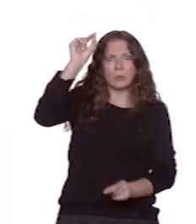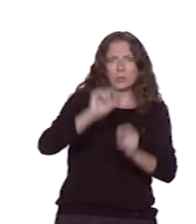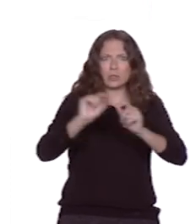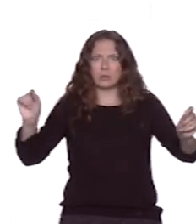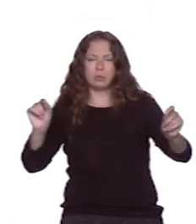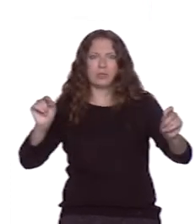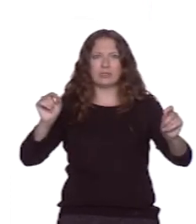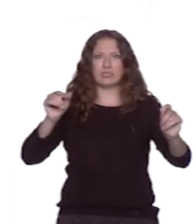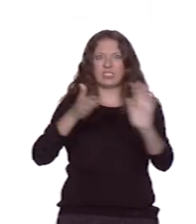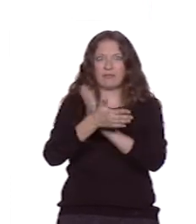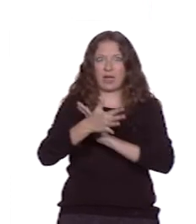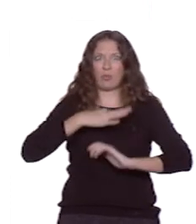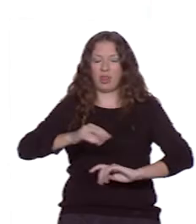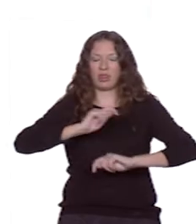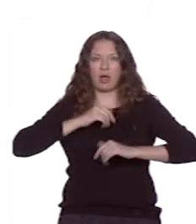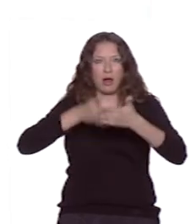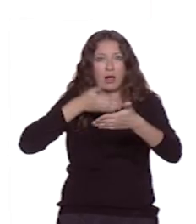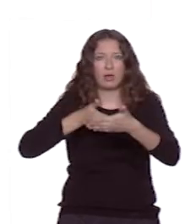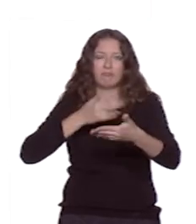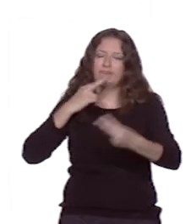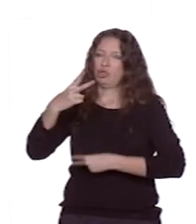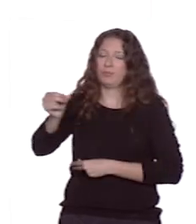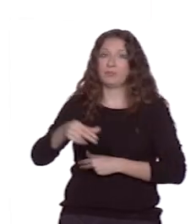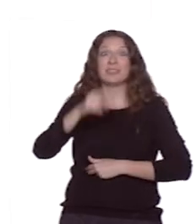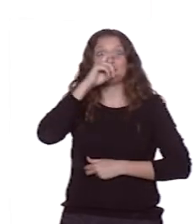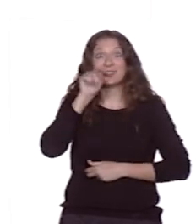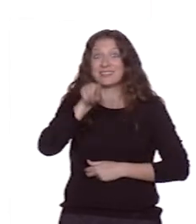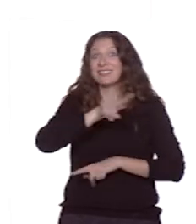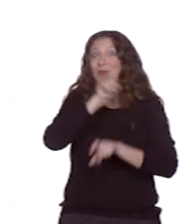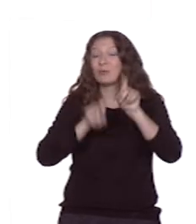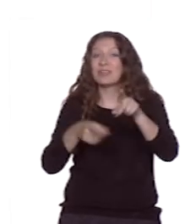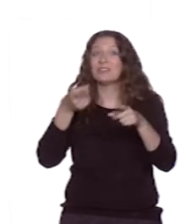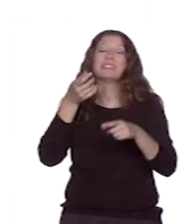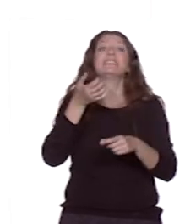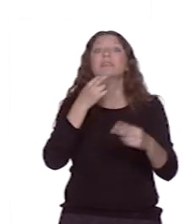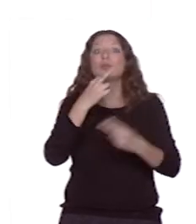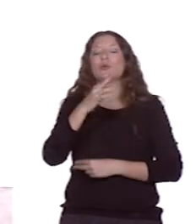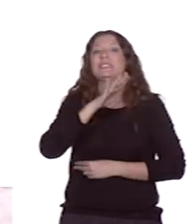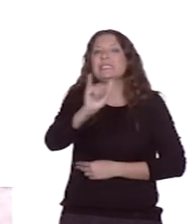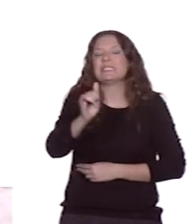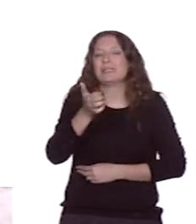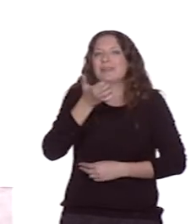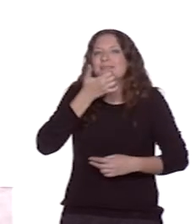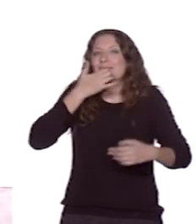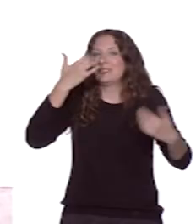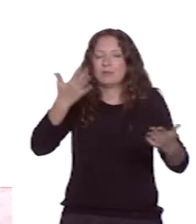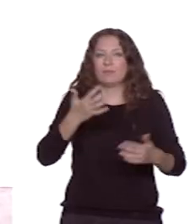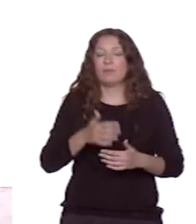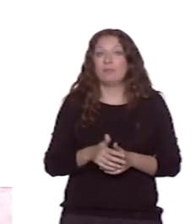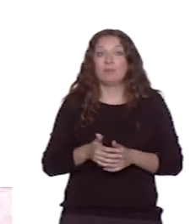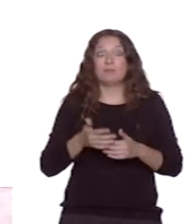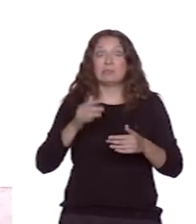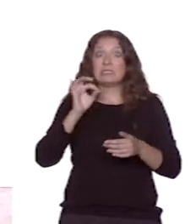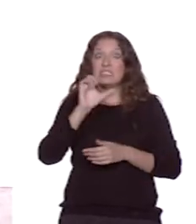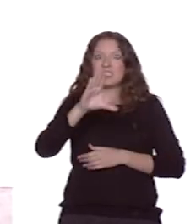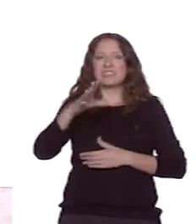acceso? No. Recordad que a esta pregunta responderemos que sí cuando, por poner un caso, la TIC esté dentro